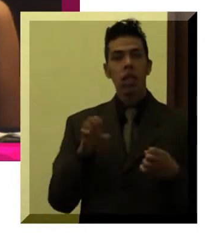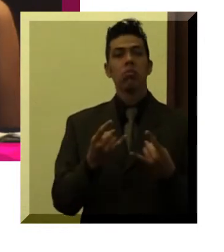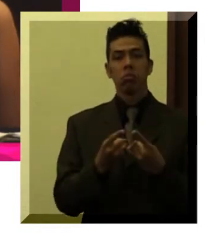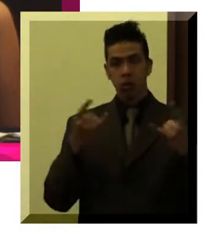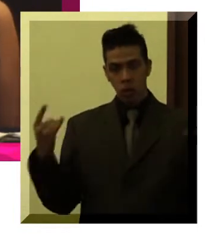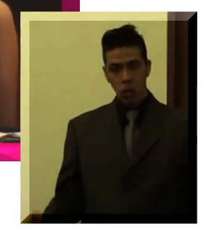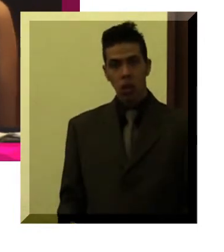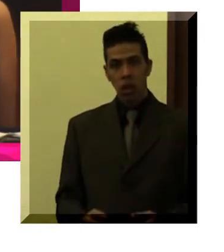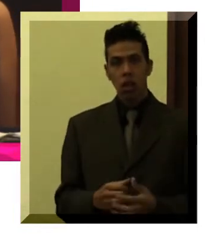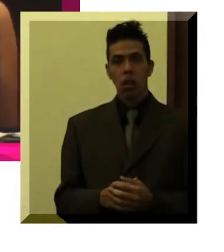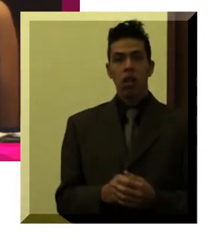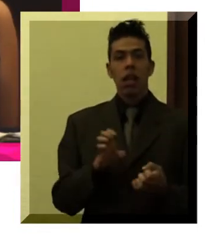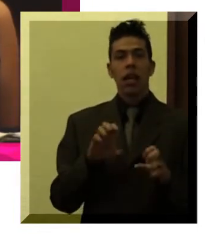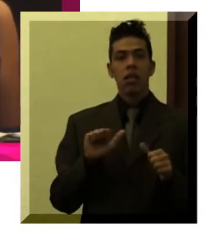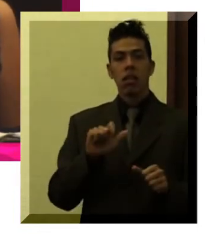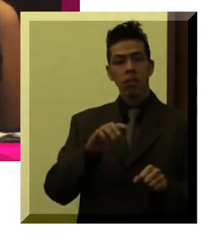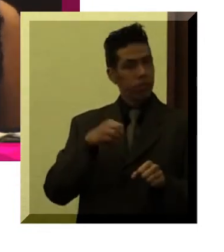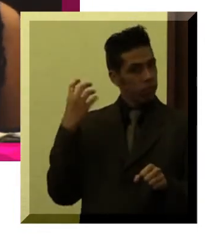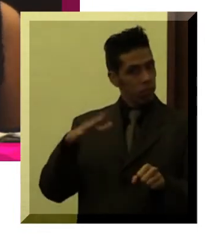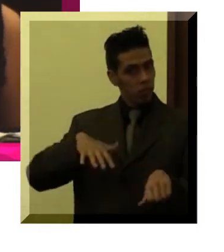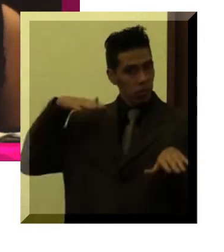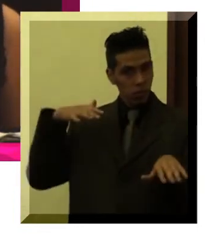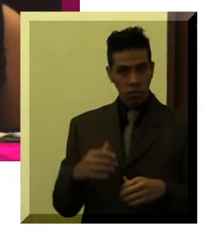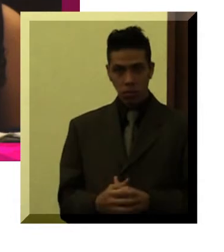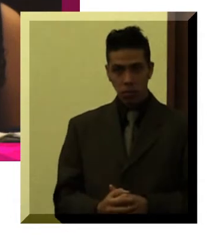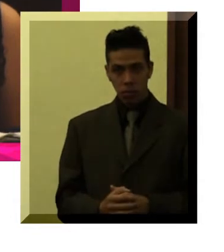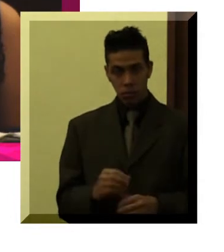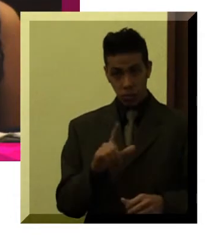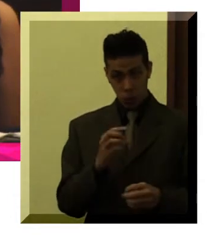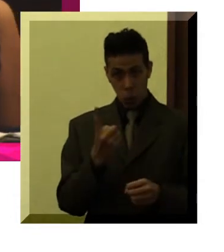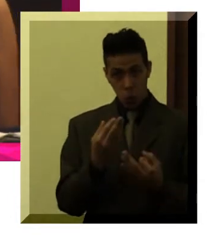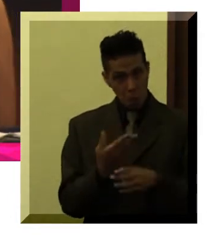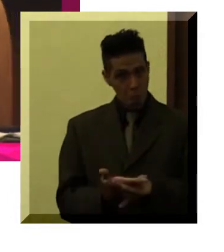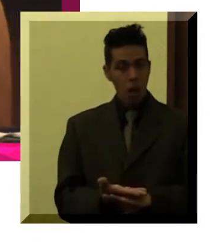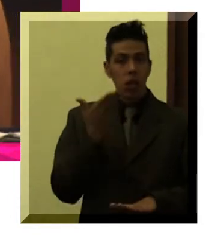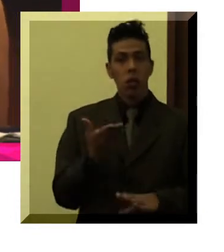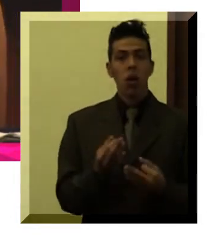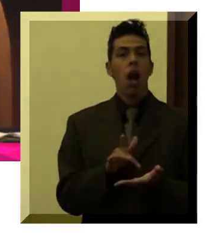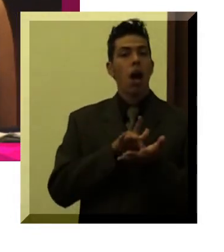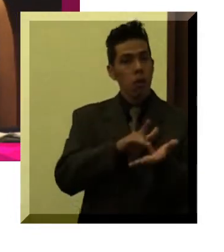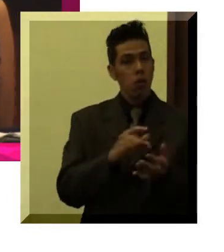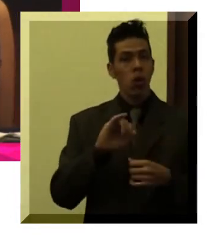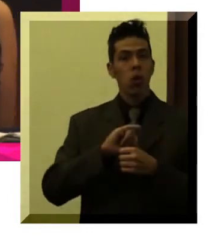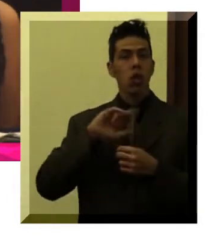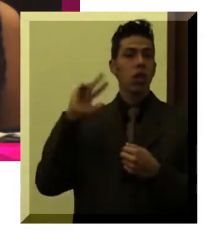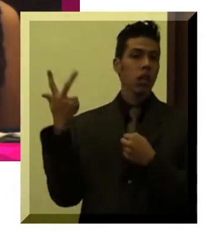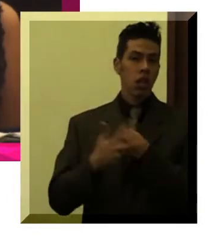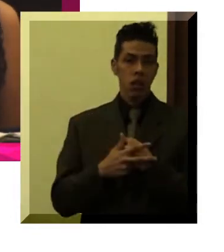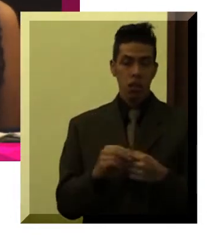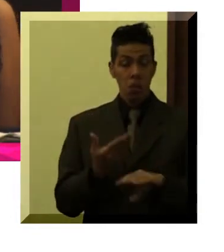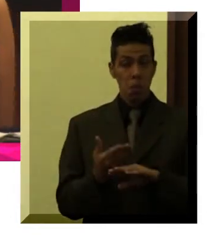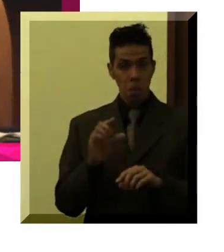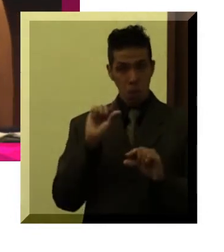un mayor apoyo internacional en el menor tiempo. Y citándola